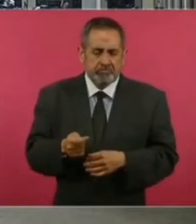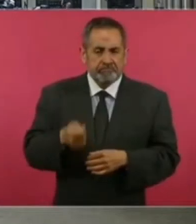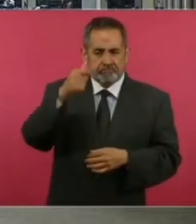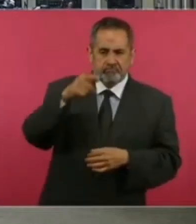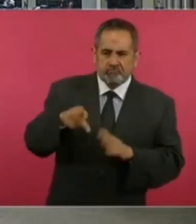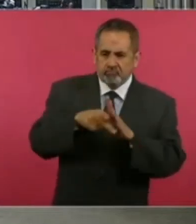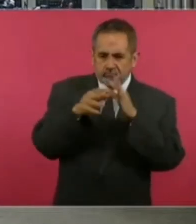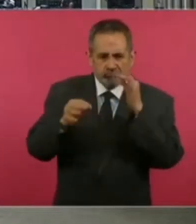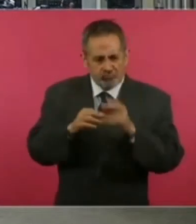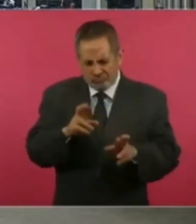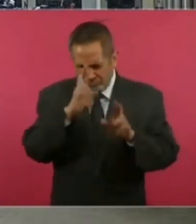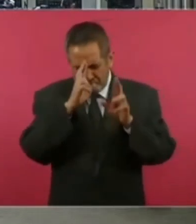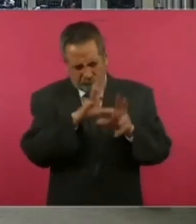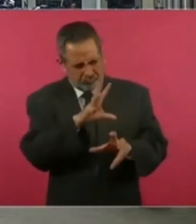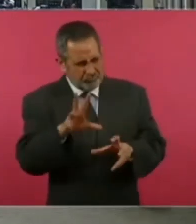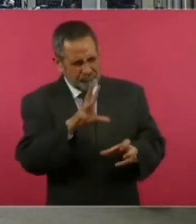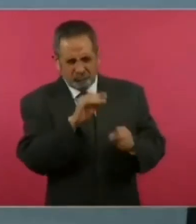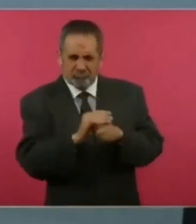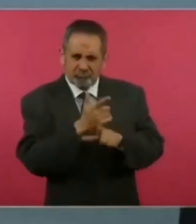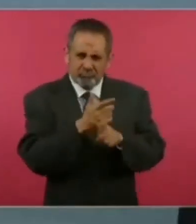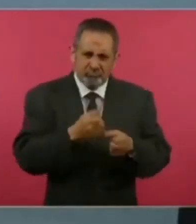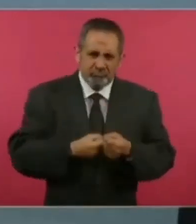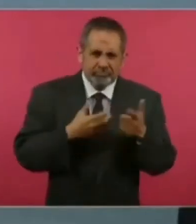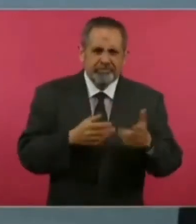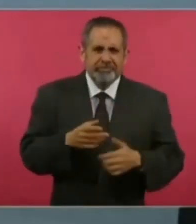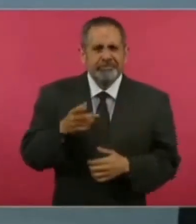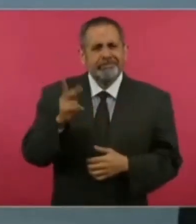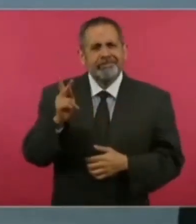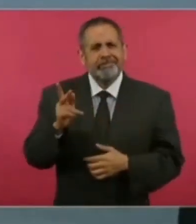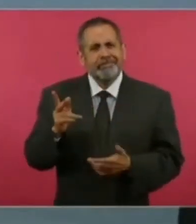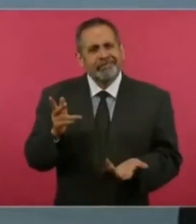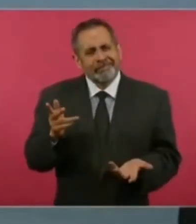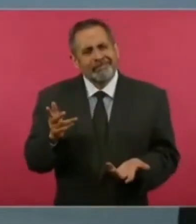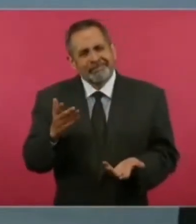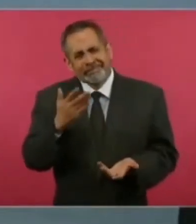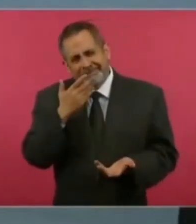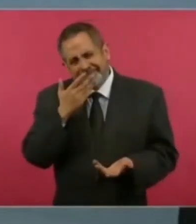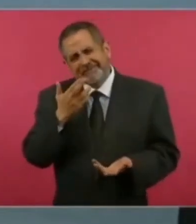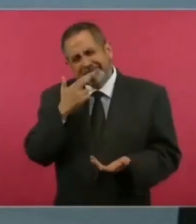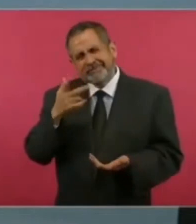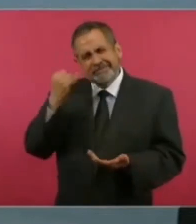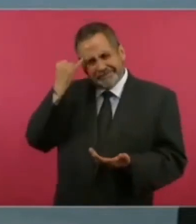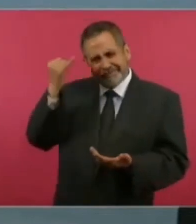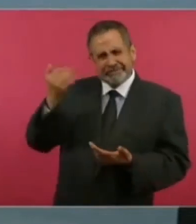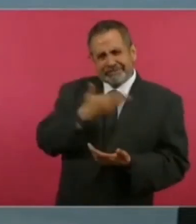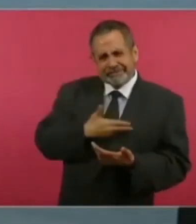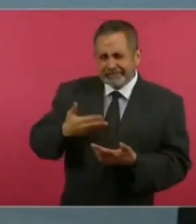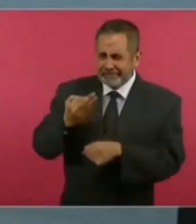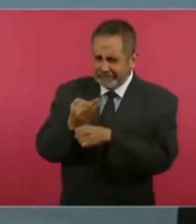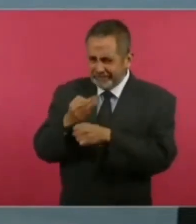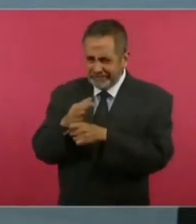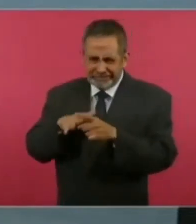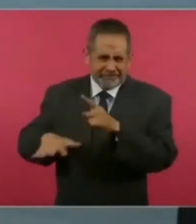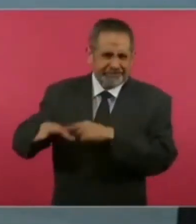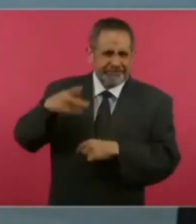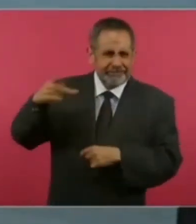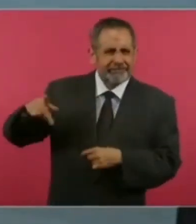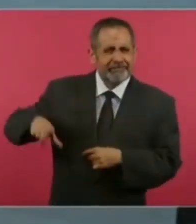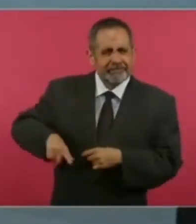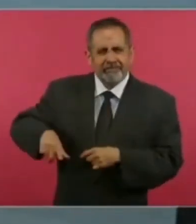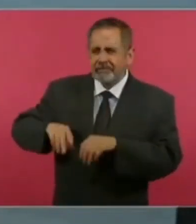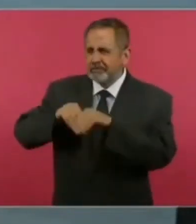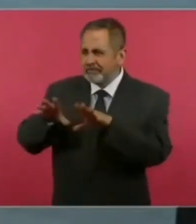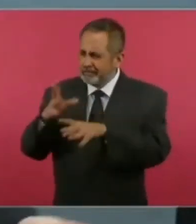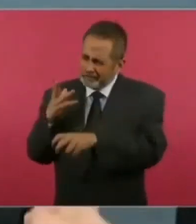política de absoluto respeto a la libertad de expresión. Pero no hubiera sido un buen momento, señor presidente, para que los medios públicos